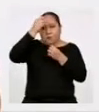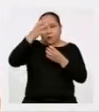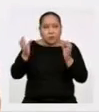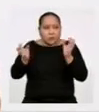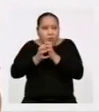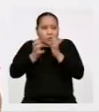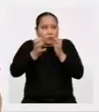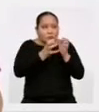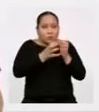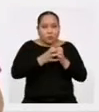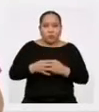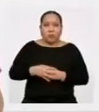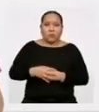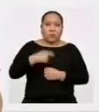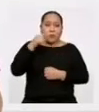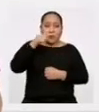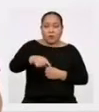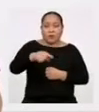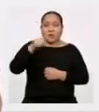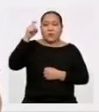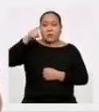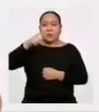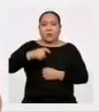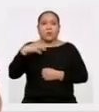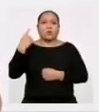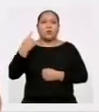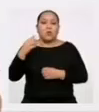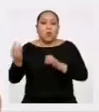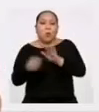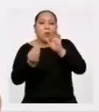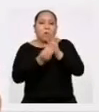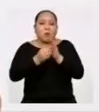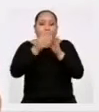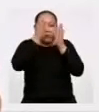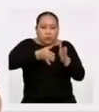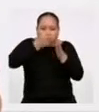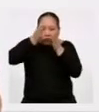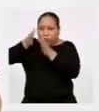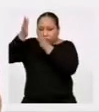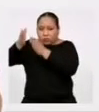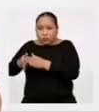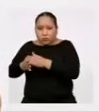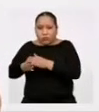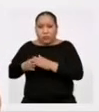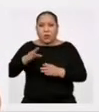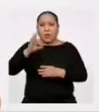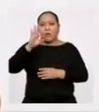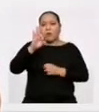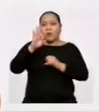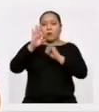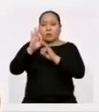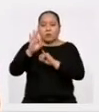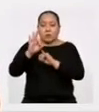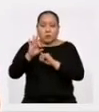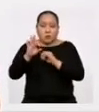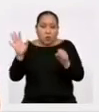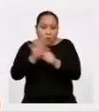en intervalos Para ello, nos ayudará a agregar una columna que sea nuestra frecuencia absoluta acumulada